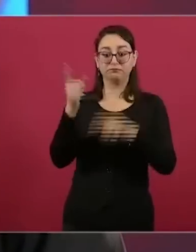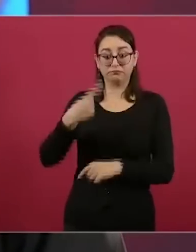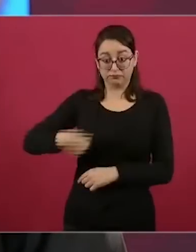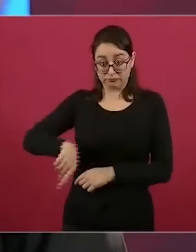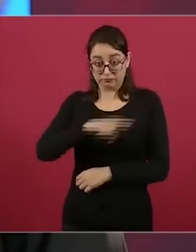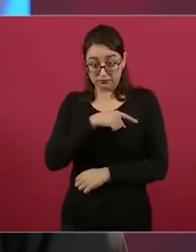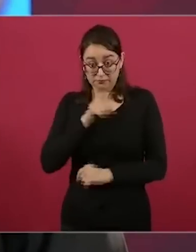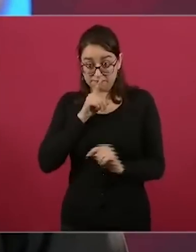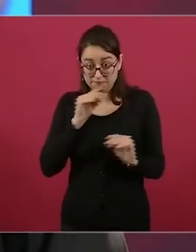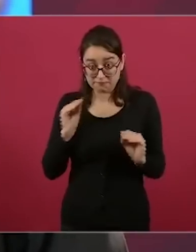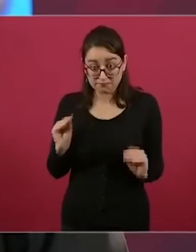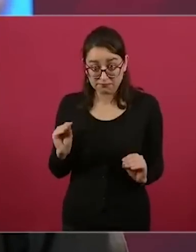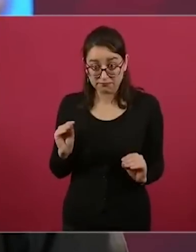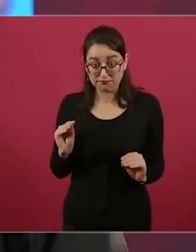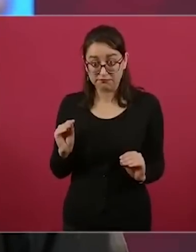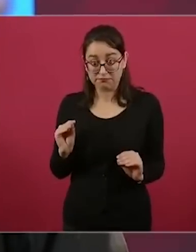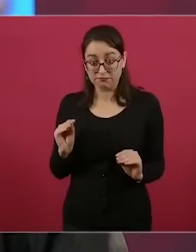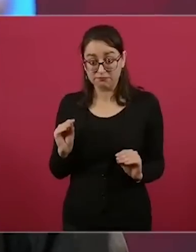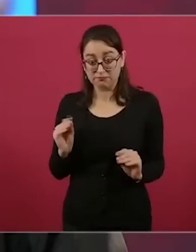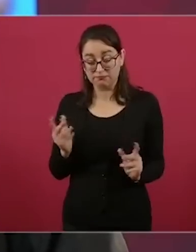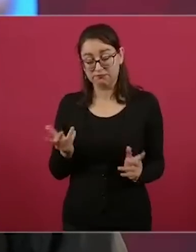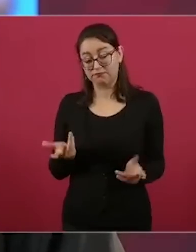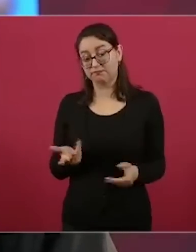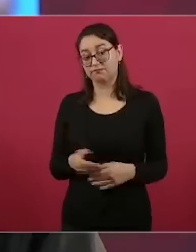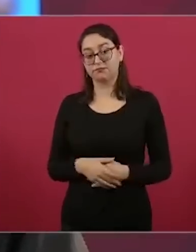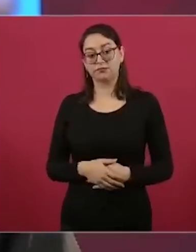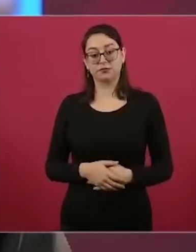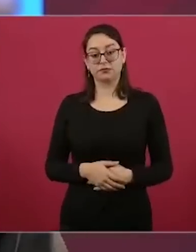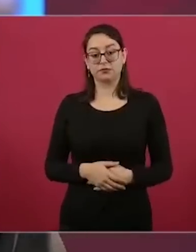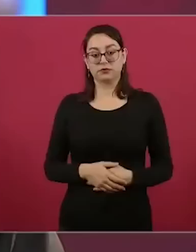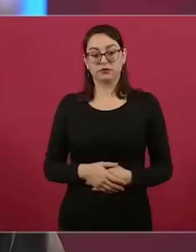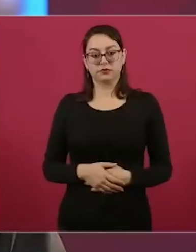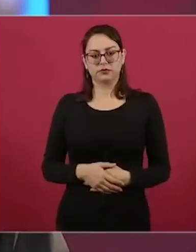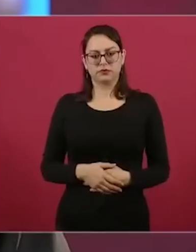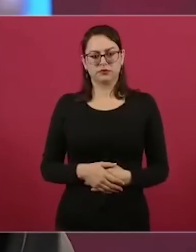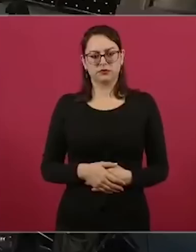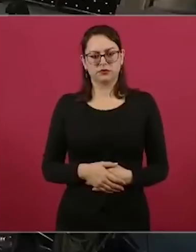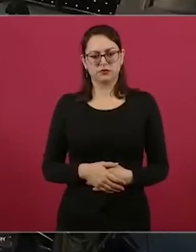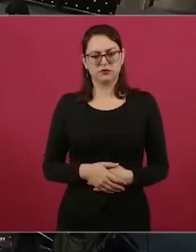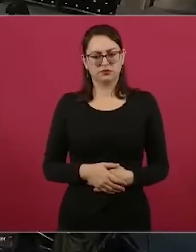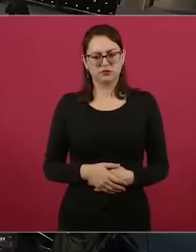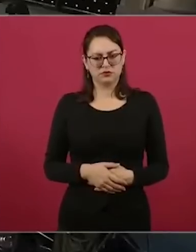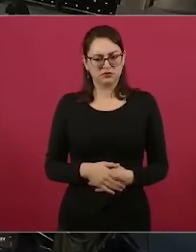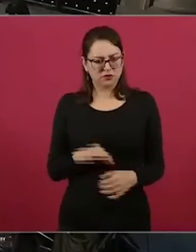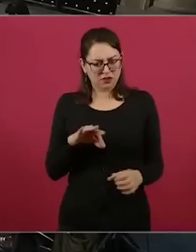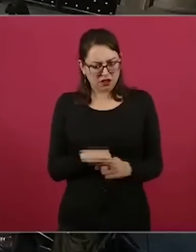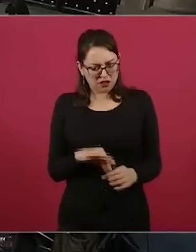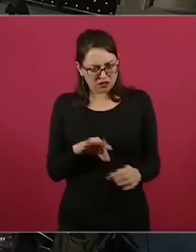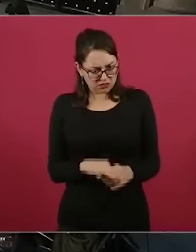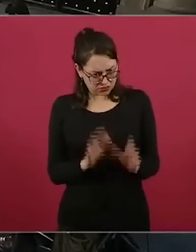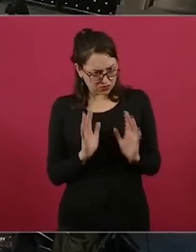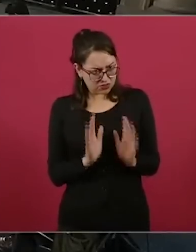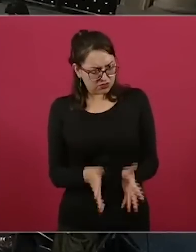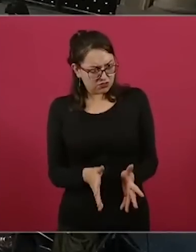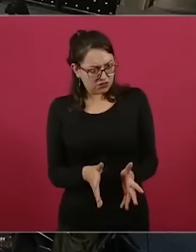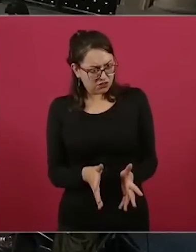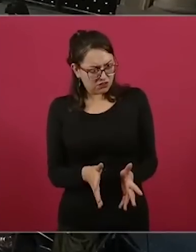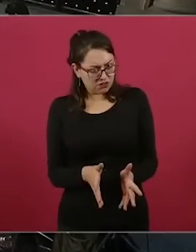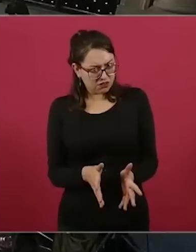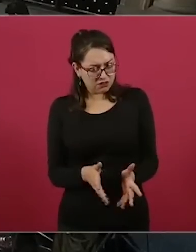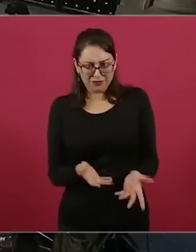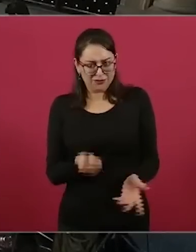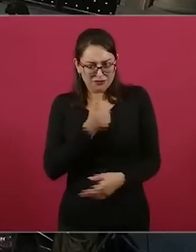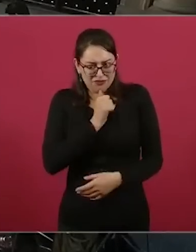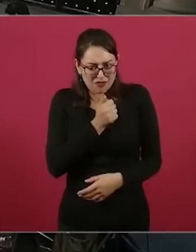lo acusen de meterse en las elecciones? No hay elecciones todavía. Bueno, ella va a ser impuesto. Ah, no, cuando empiecen las